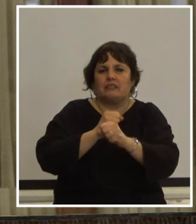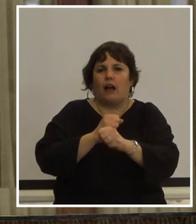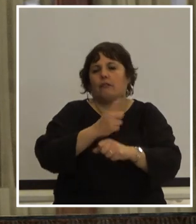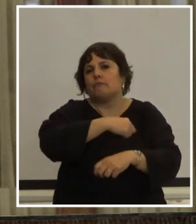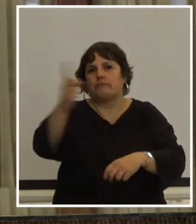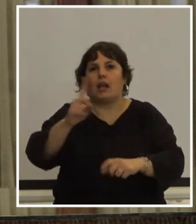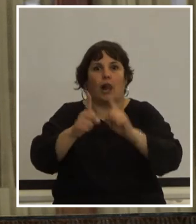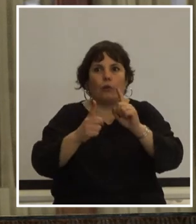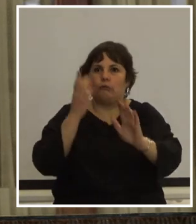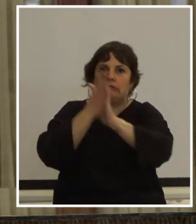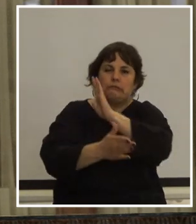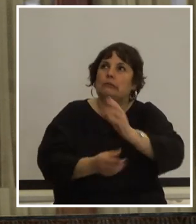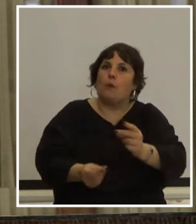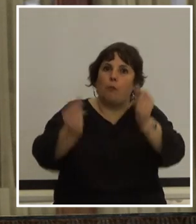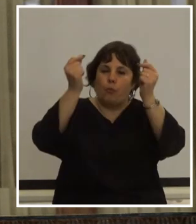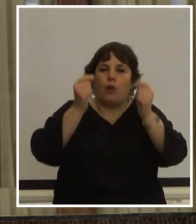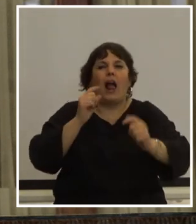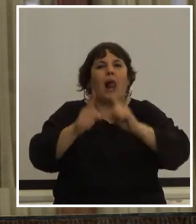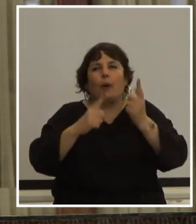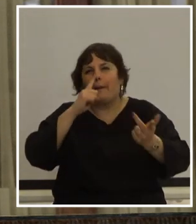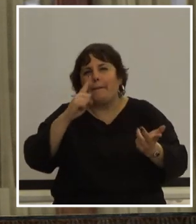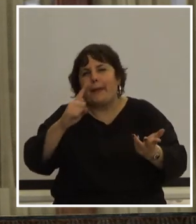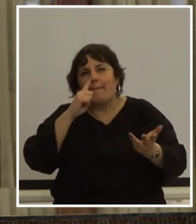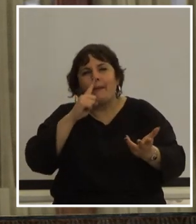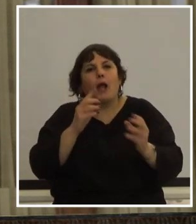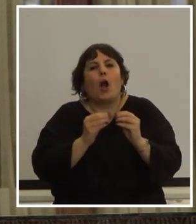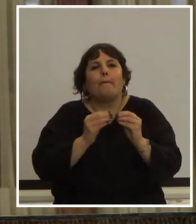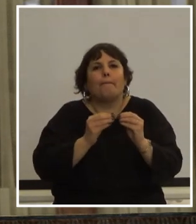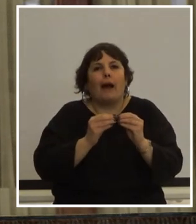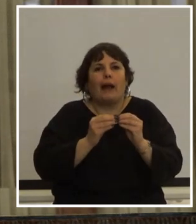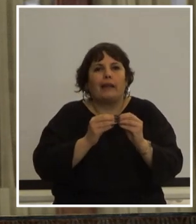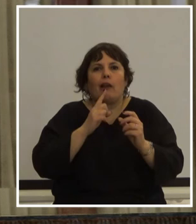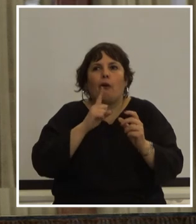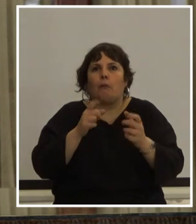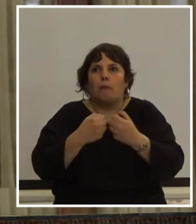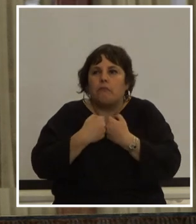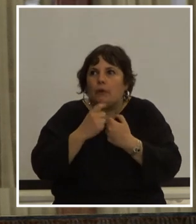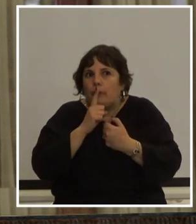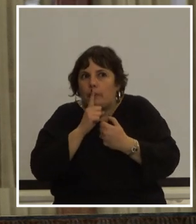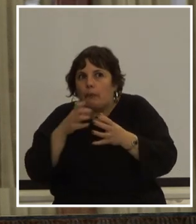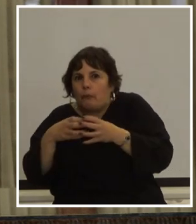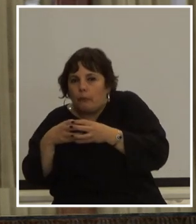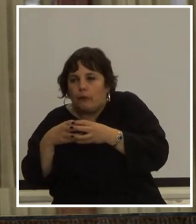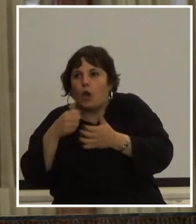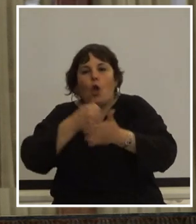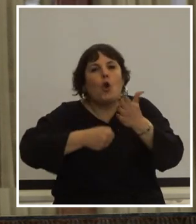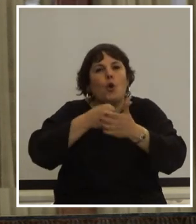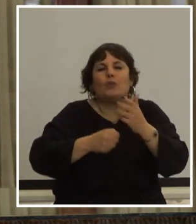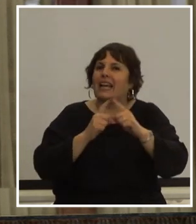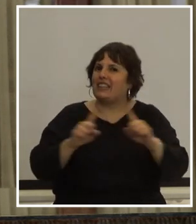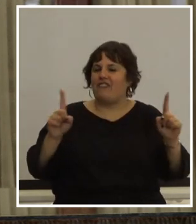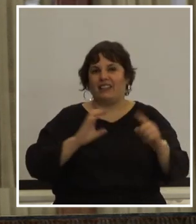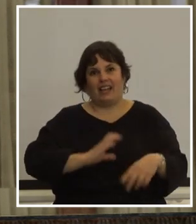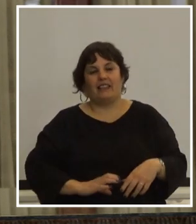exiliados y miles y miles de compañeros clandestinos la lucha adquirió diferentes